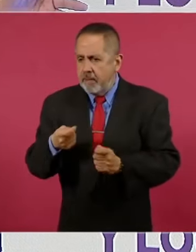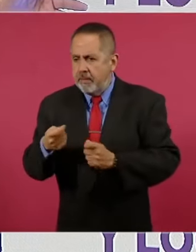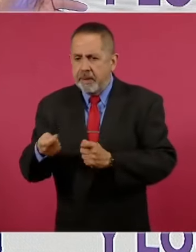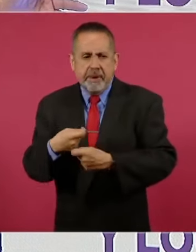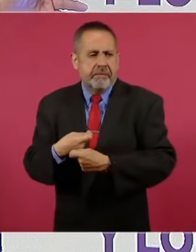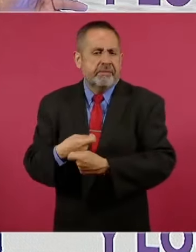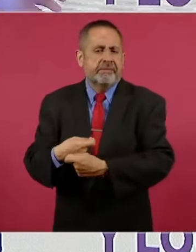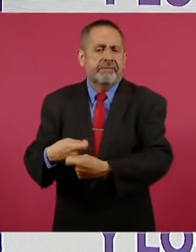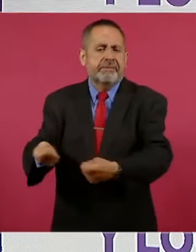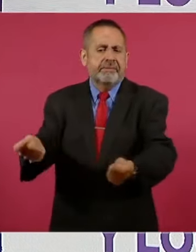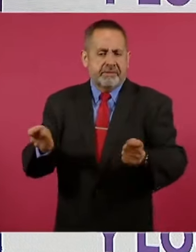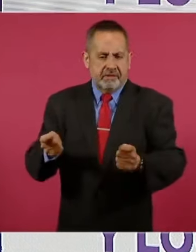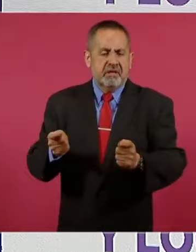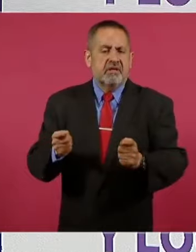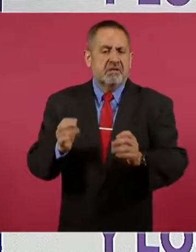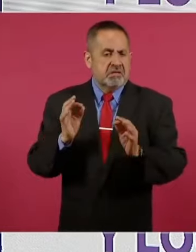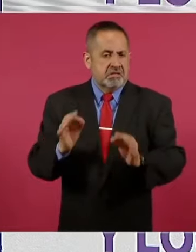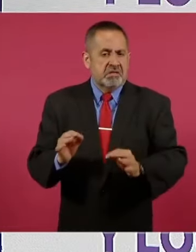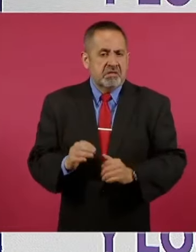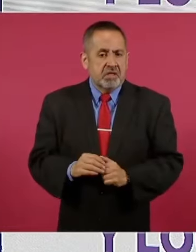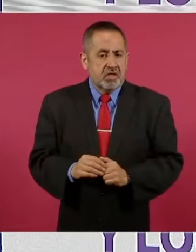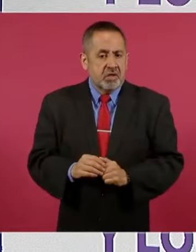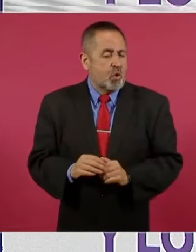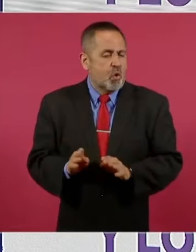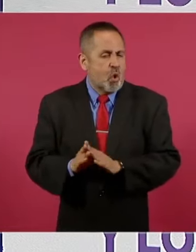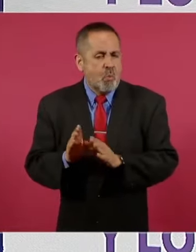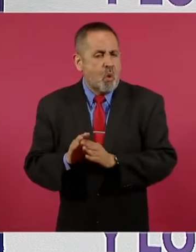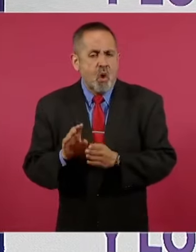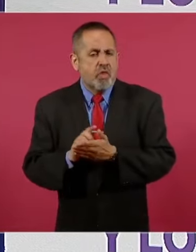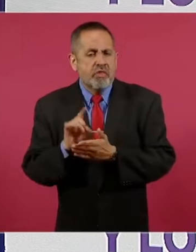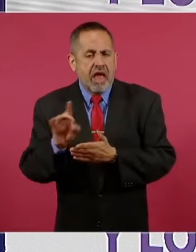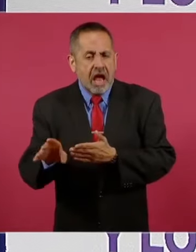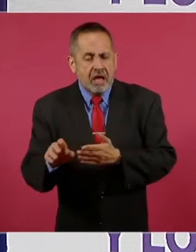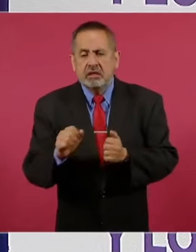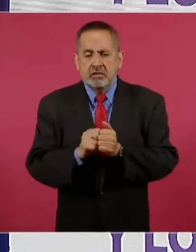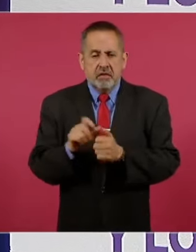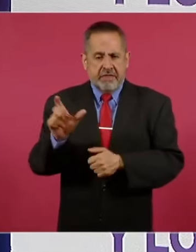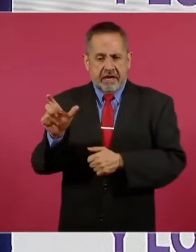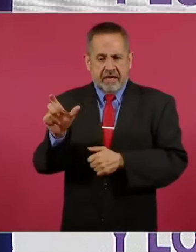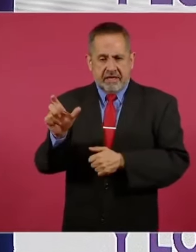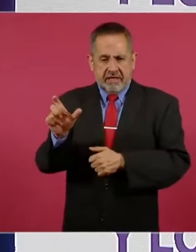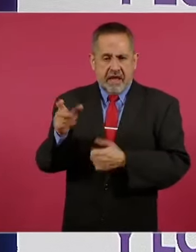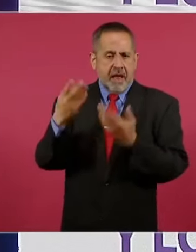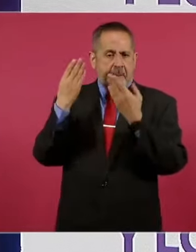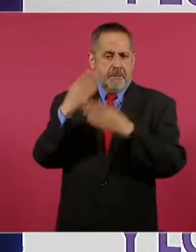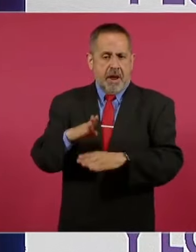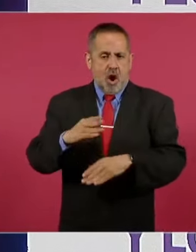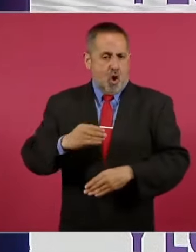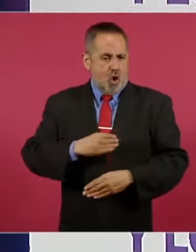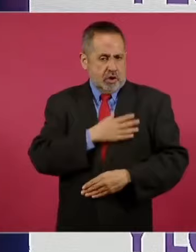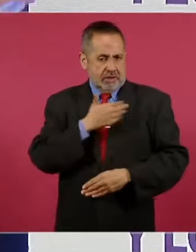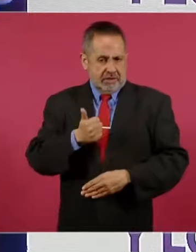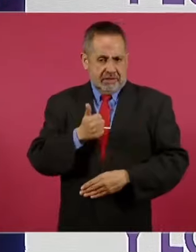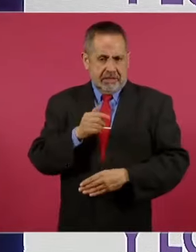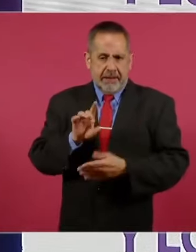ya sea con tarjeta del Banco del Bienestar